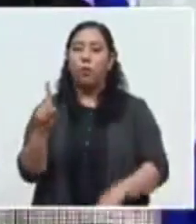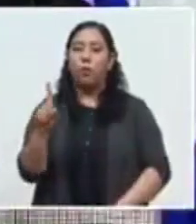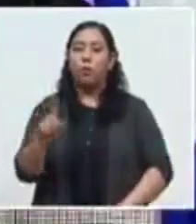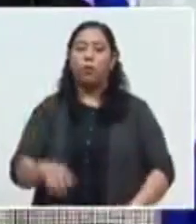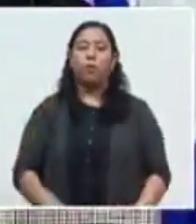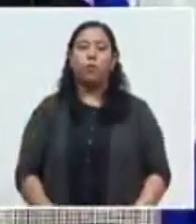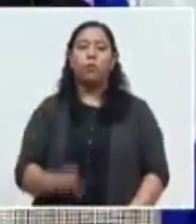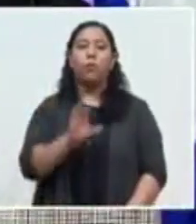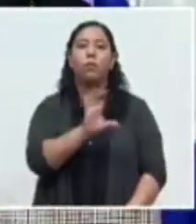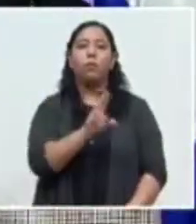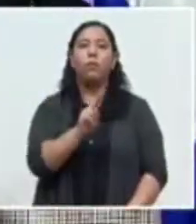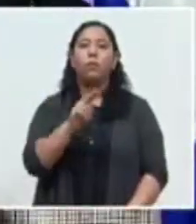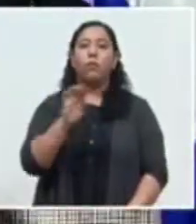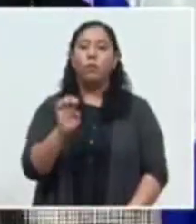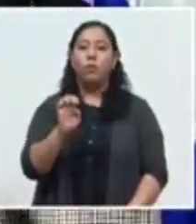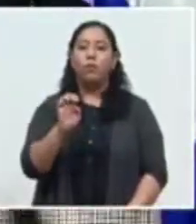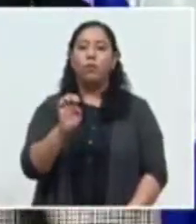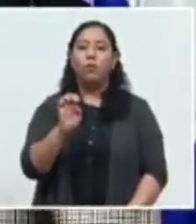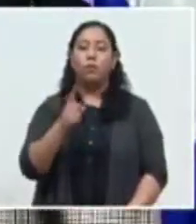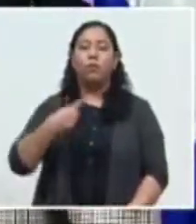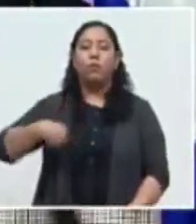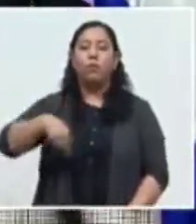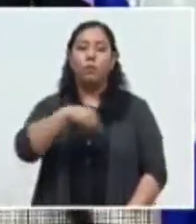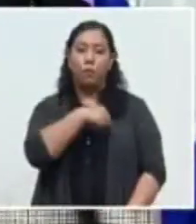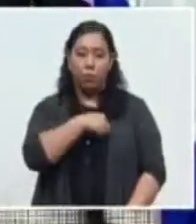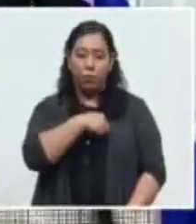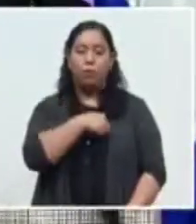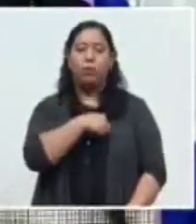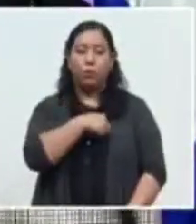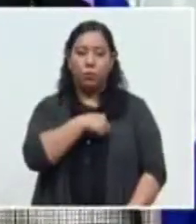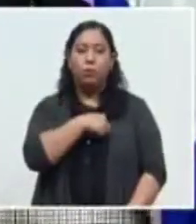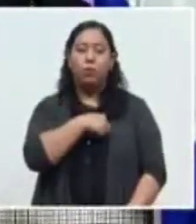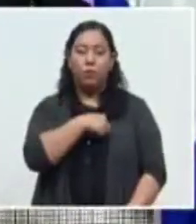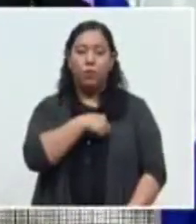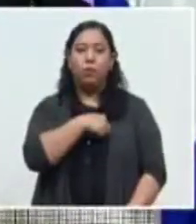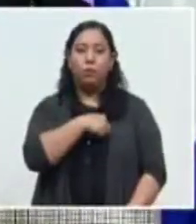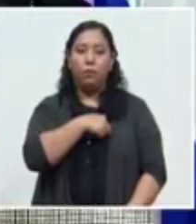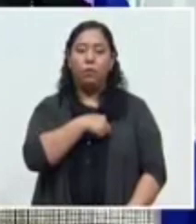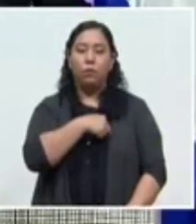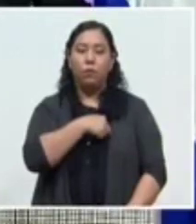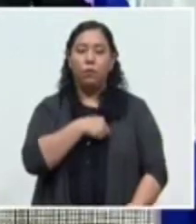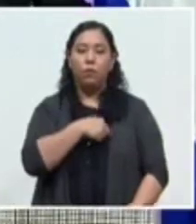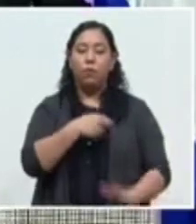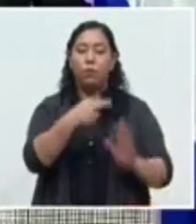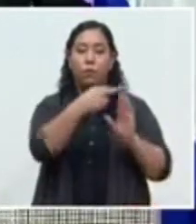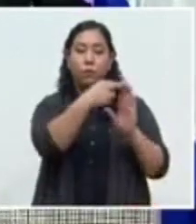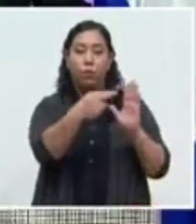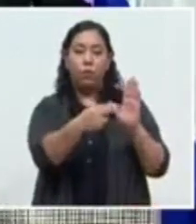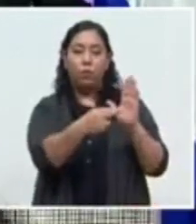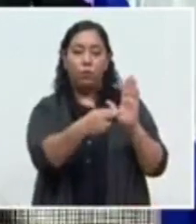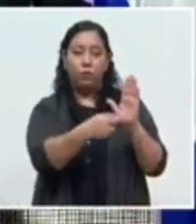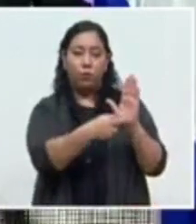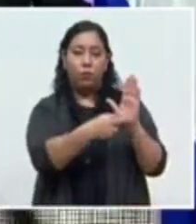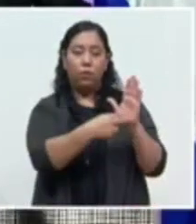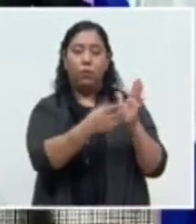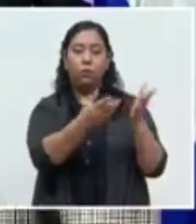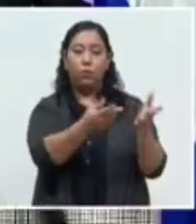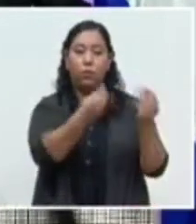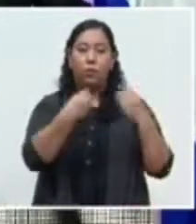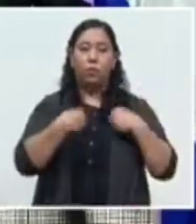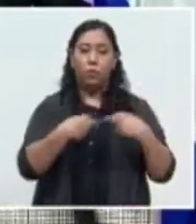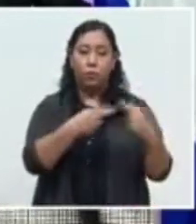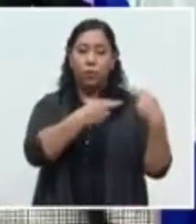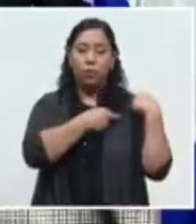El Consejo Nacional Electoral, en cumplimiento de sus atribuciones y ante la complejidad de la definición de al menos dos diputaciones